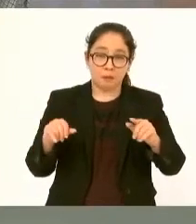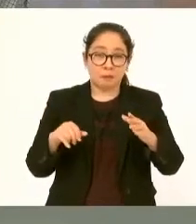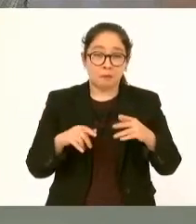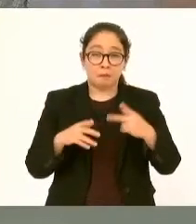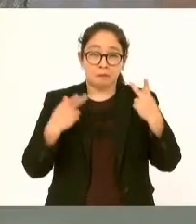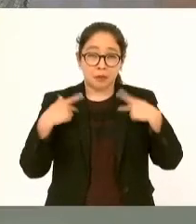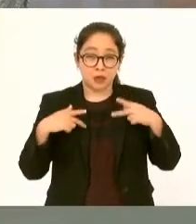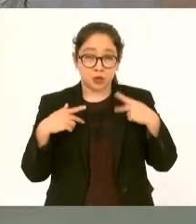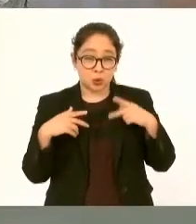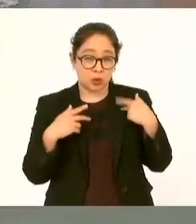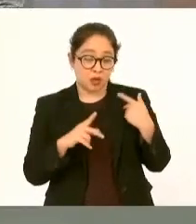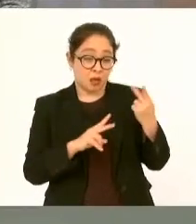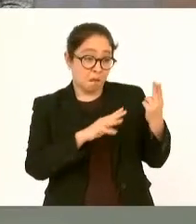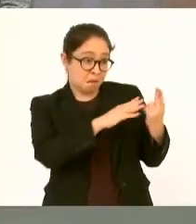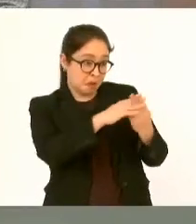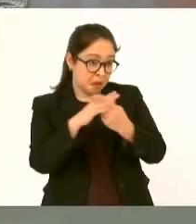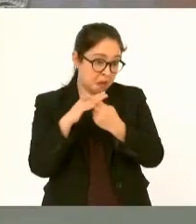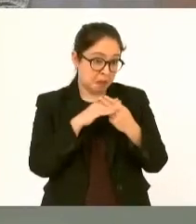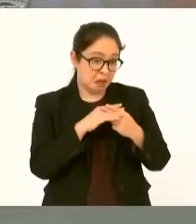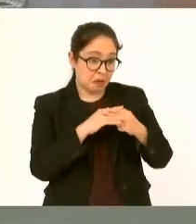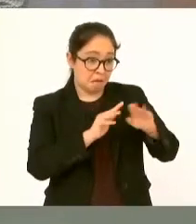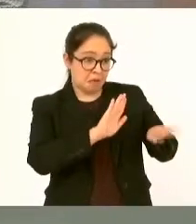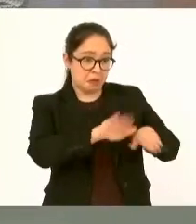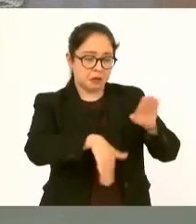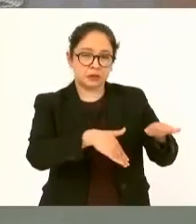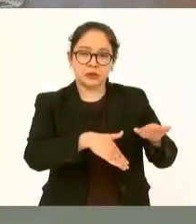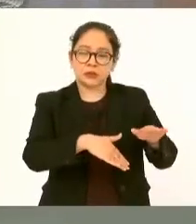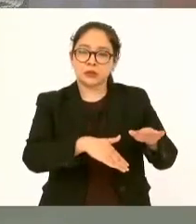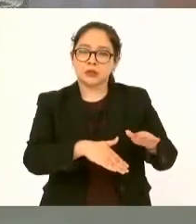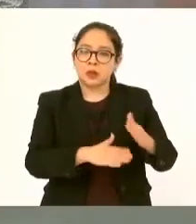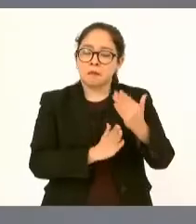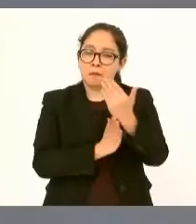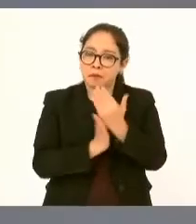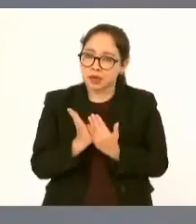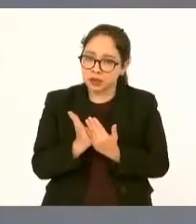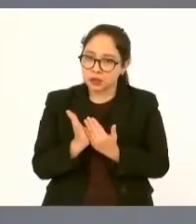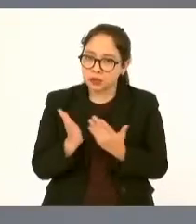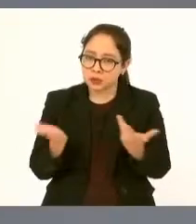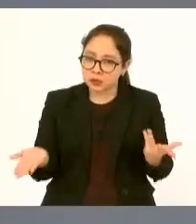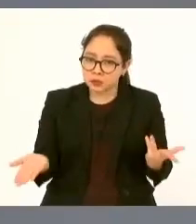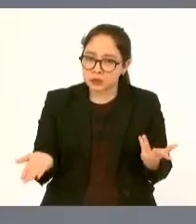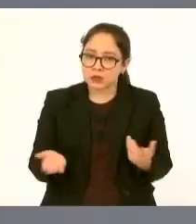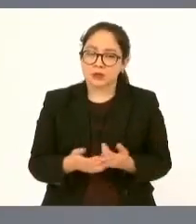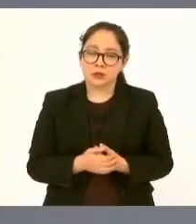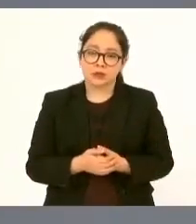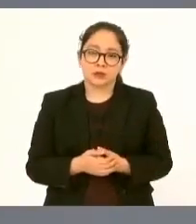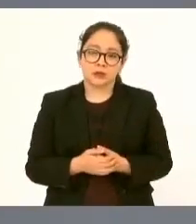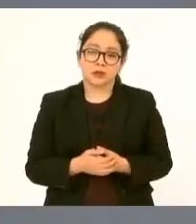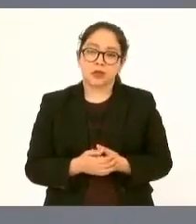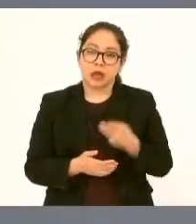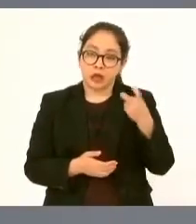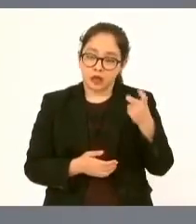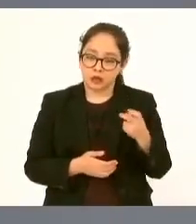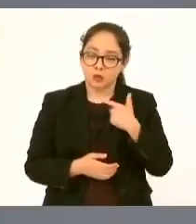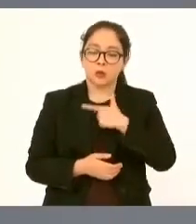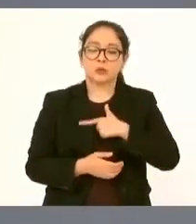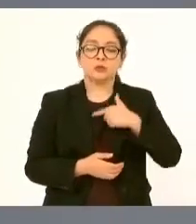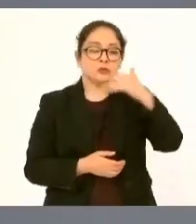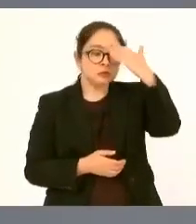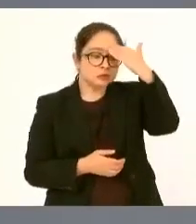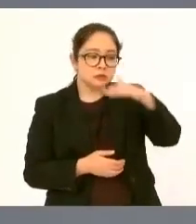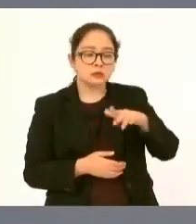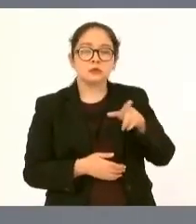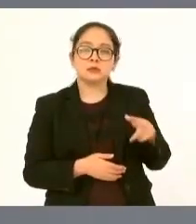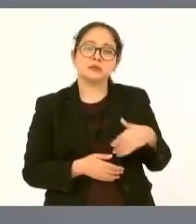y me dio mucho gusto escucharlo y además lo sé porque todos los